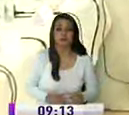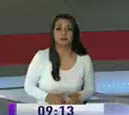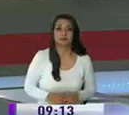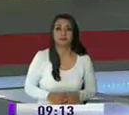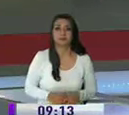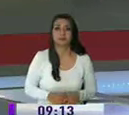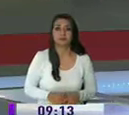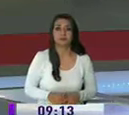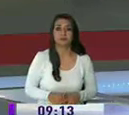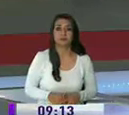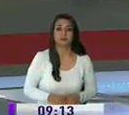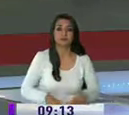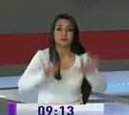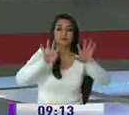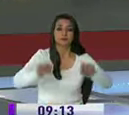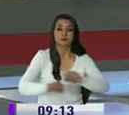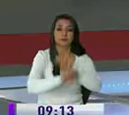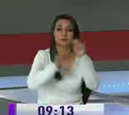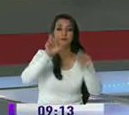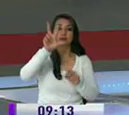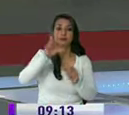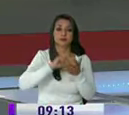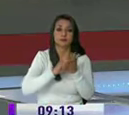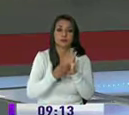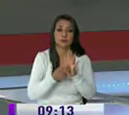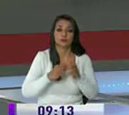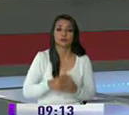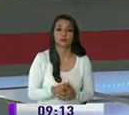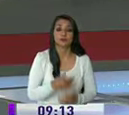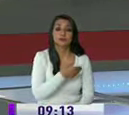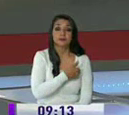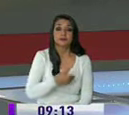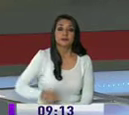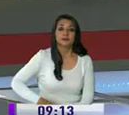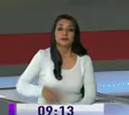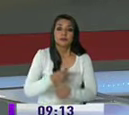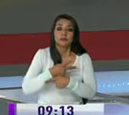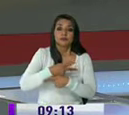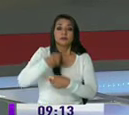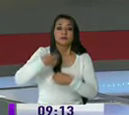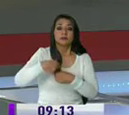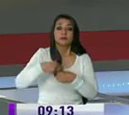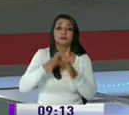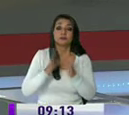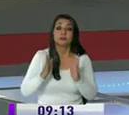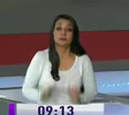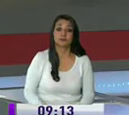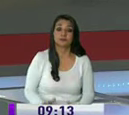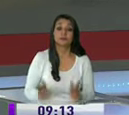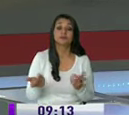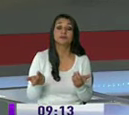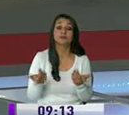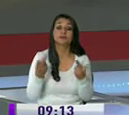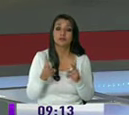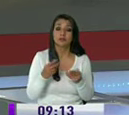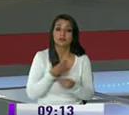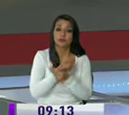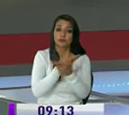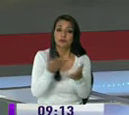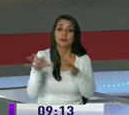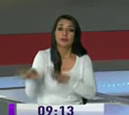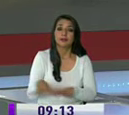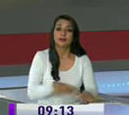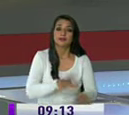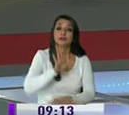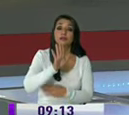Gallo Son las 9 de la mañana y 13 minutos la presidenta del consejo de participación ciudadana y control social presentó la rendición de